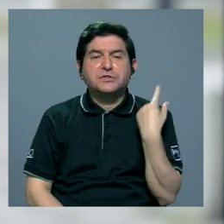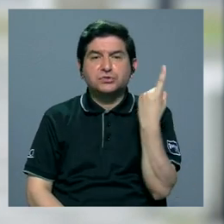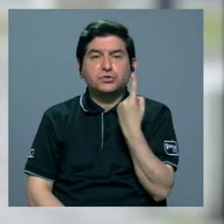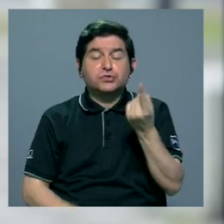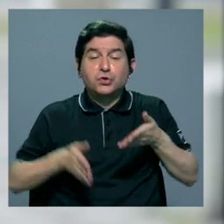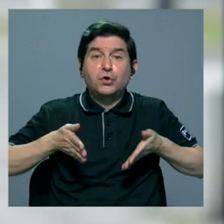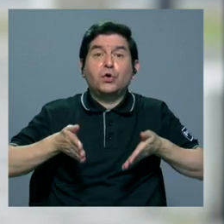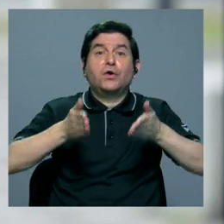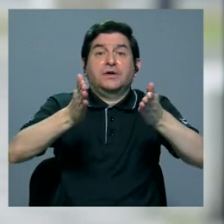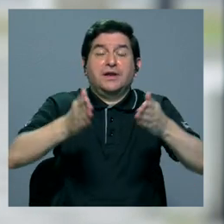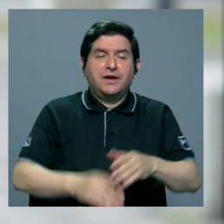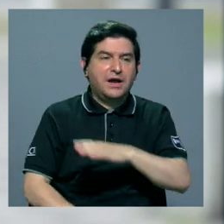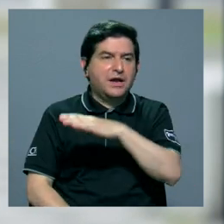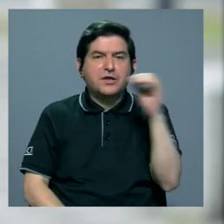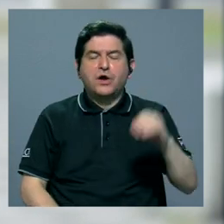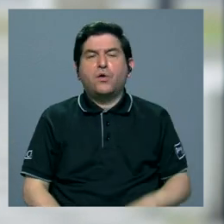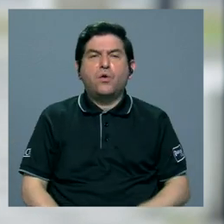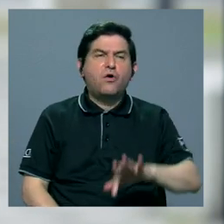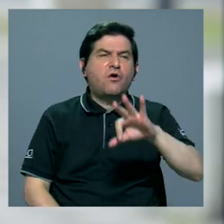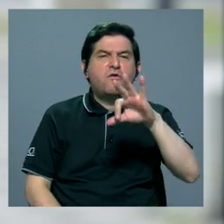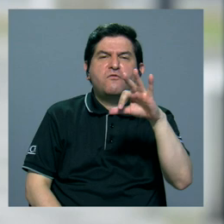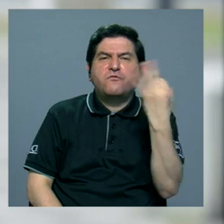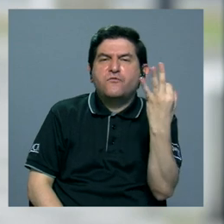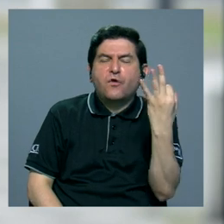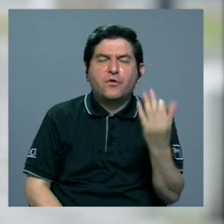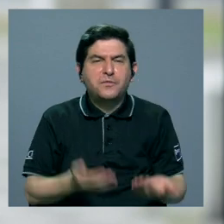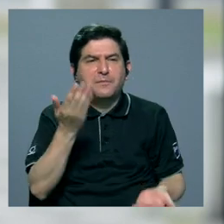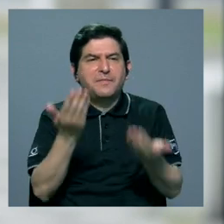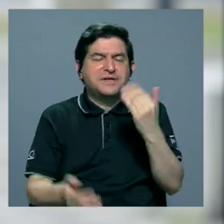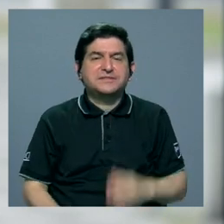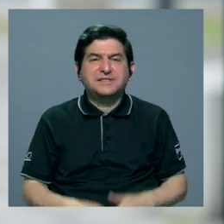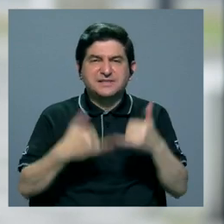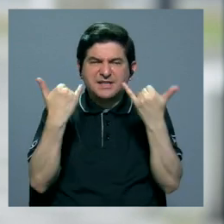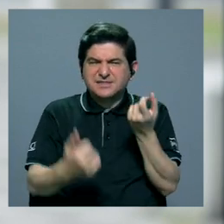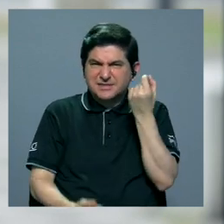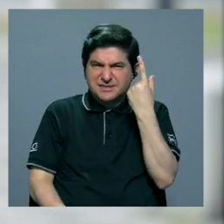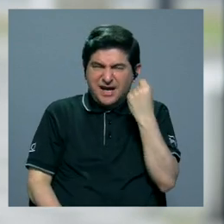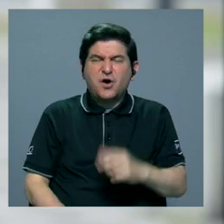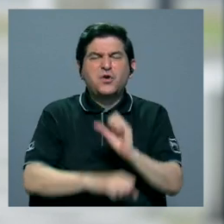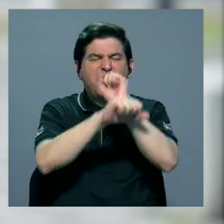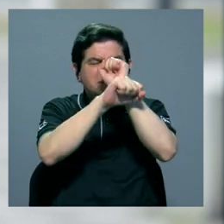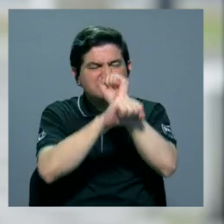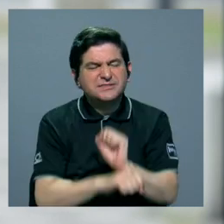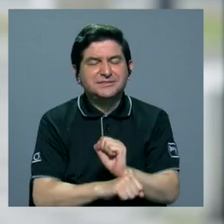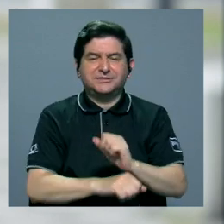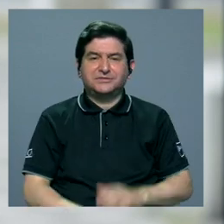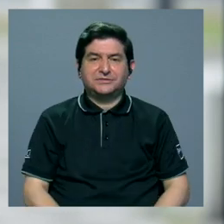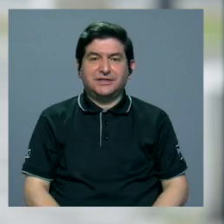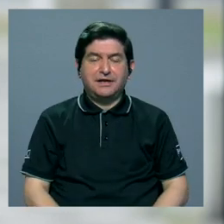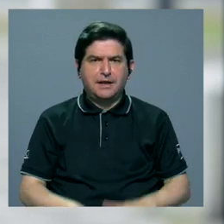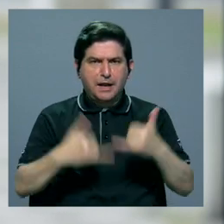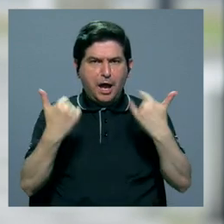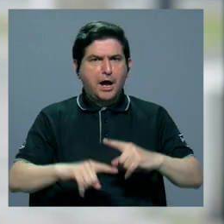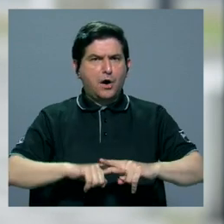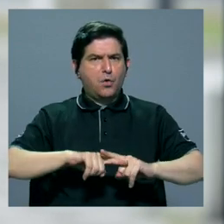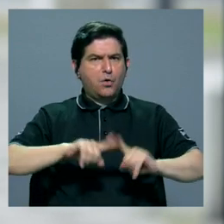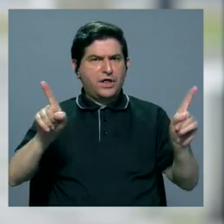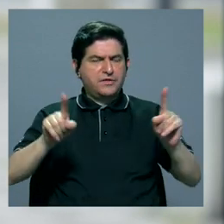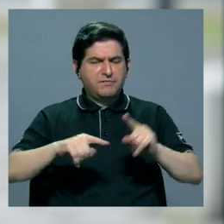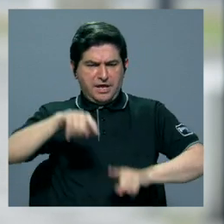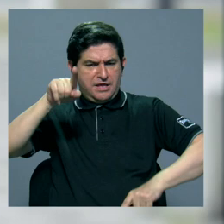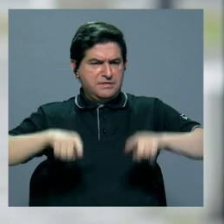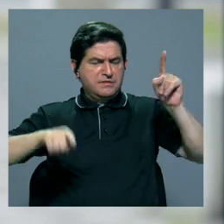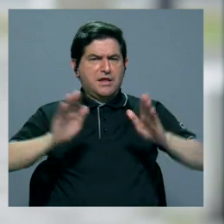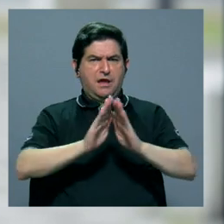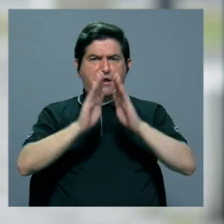mediante las calles Solamente mediante formas Digamos que ahora comprenderíamos como tradicionales Ahora hay una diversidad muchísimo